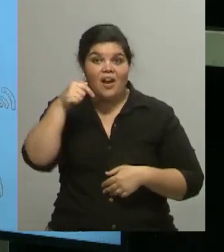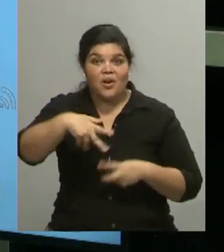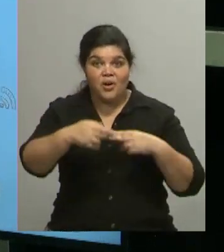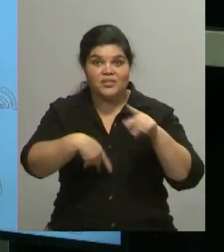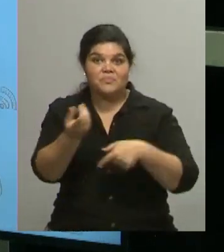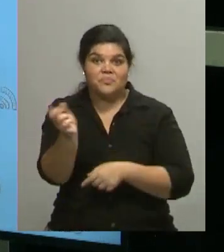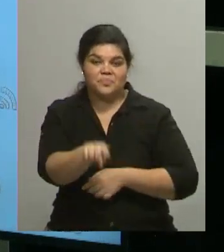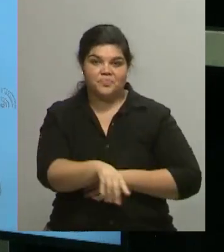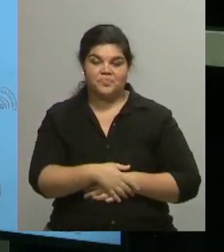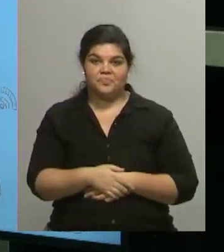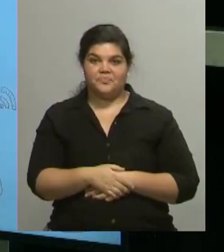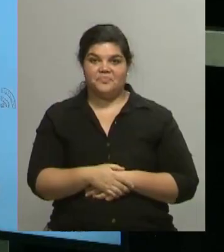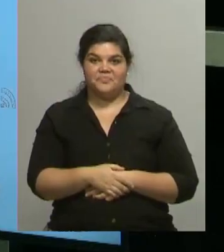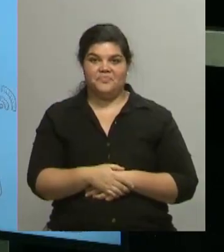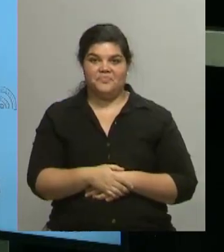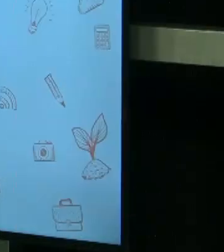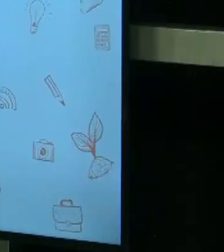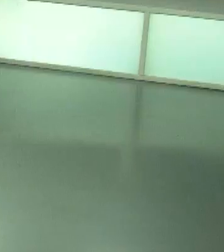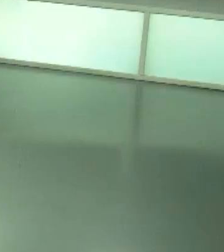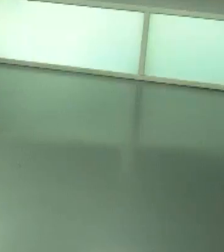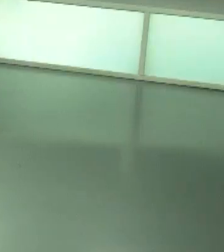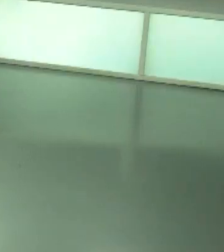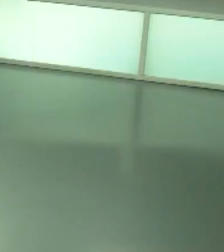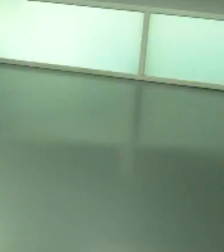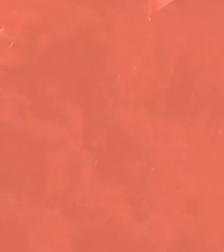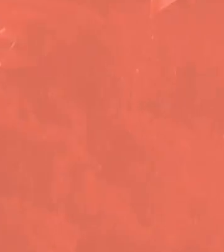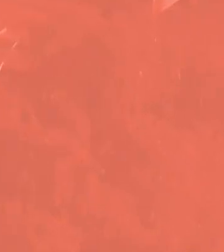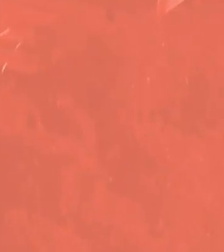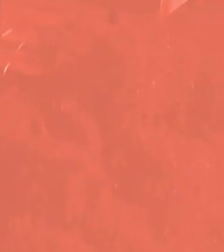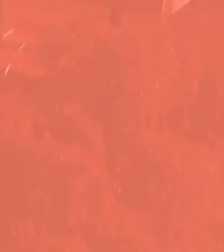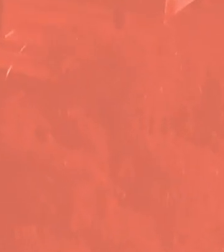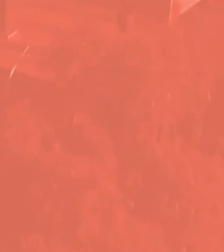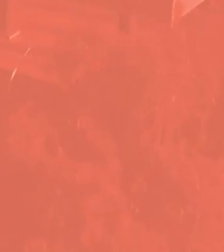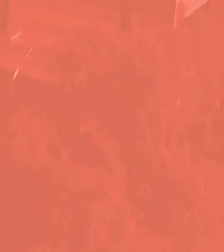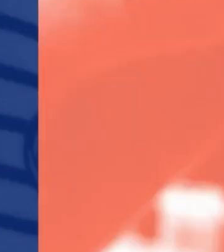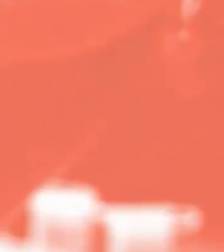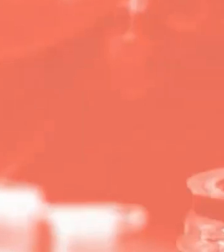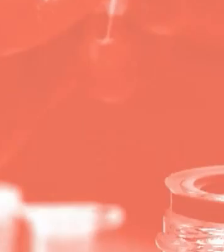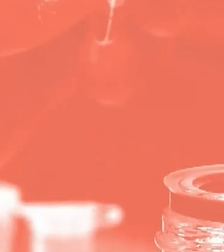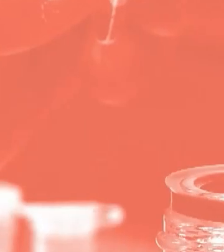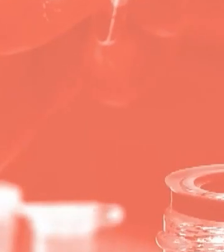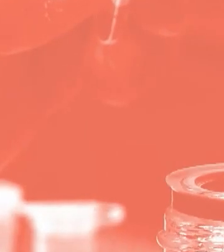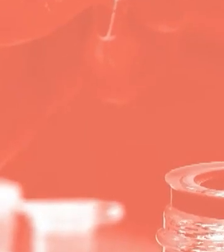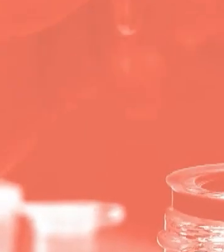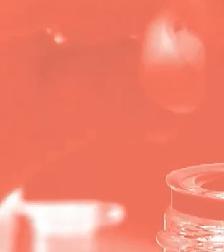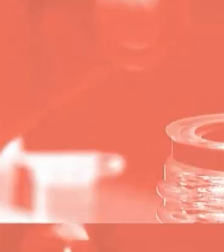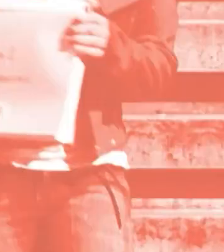enseguida regresamos. ¡Gracias! ¡Gracias! ¡Gracias! ¡Gracias!